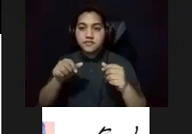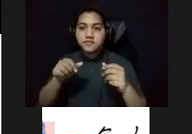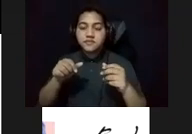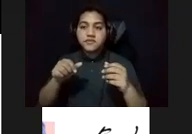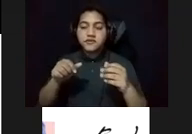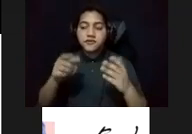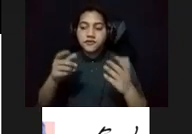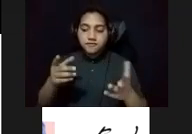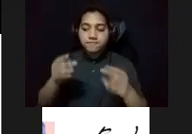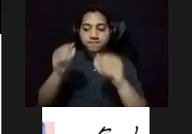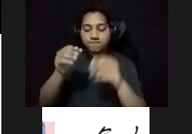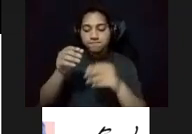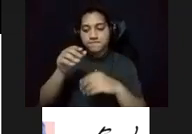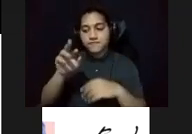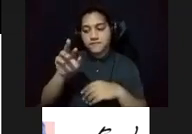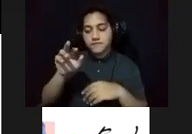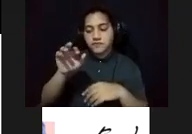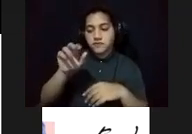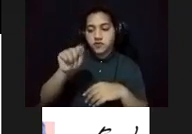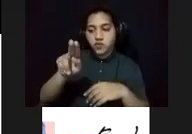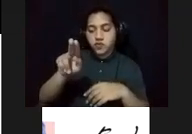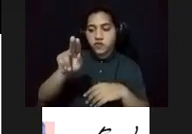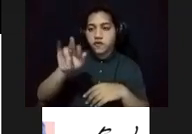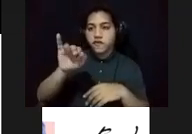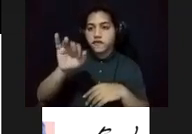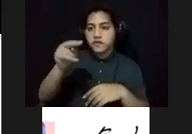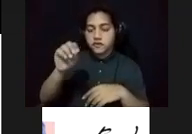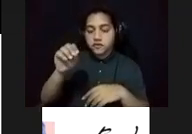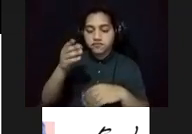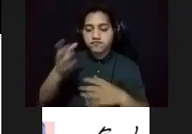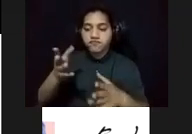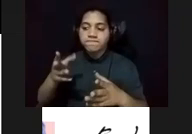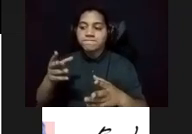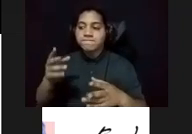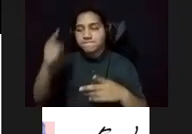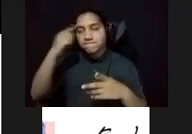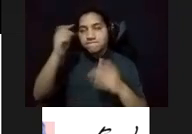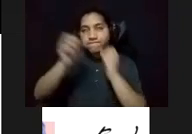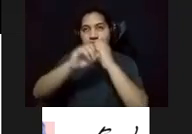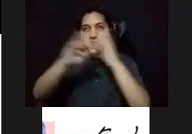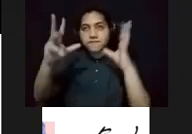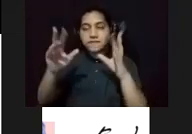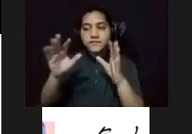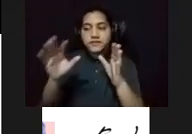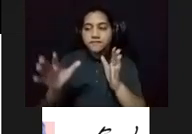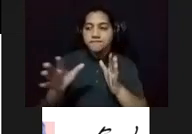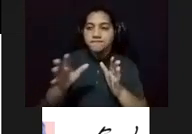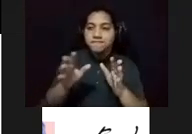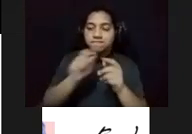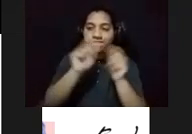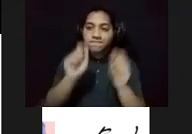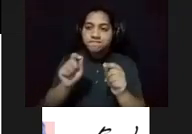diálogo visual dejando un aporte estético en su imaginario. Su primer